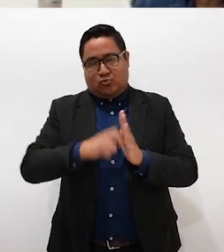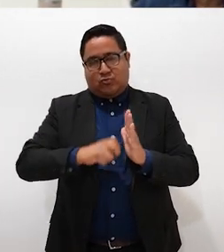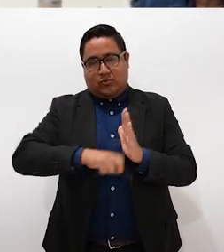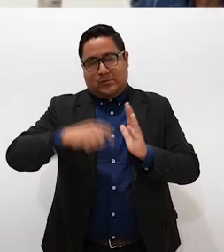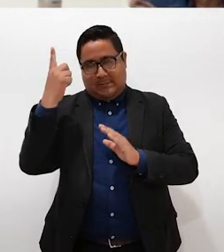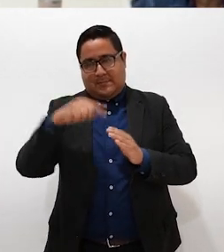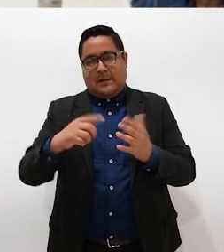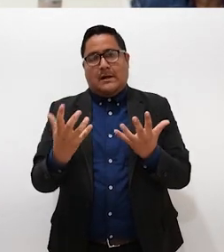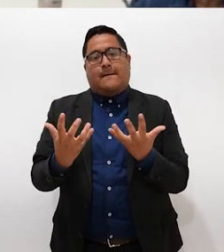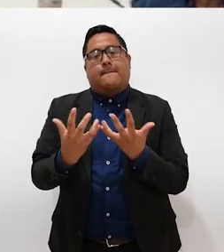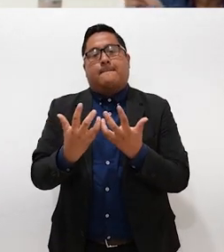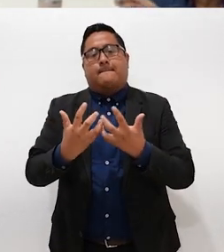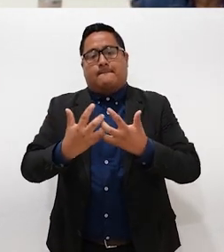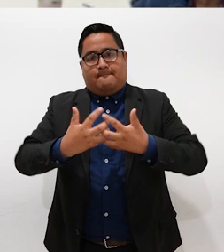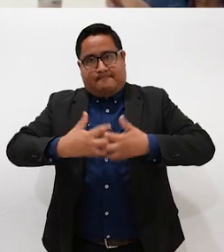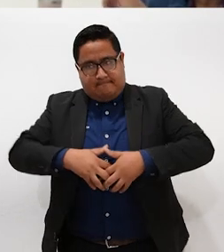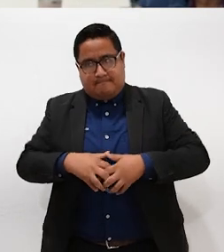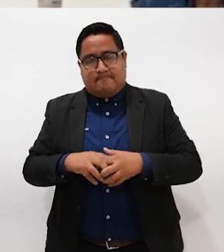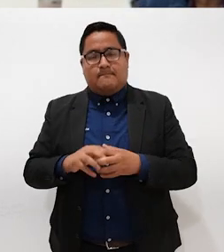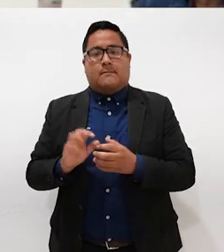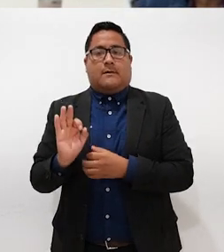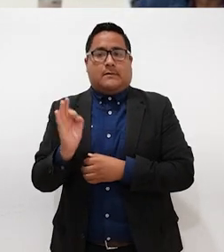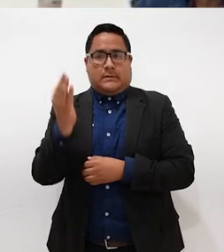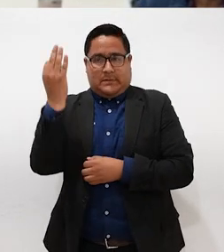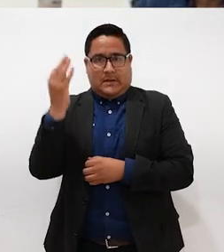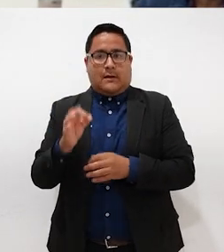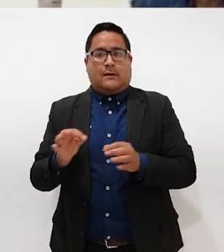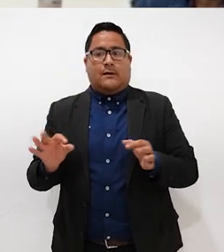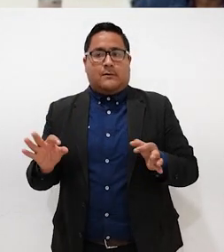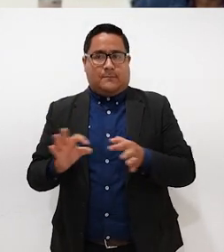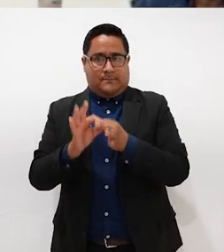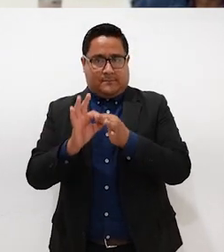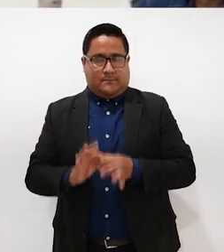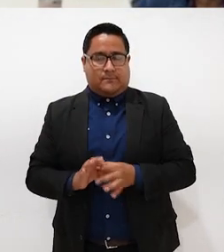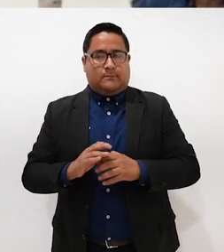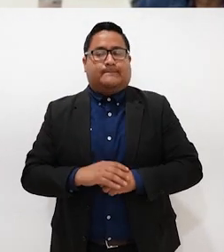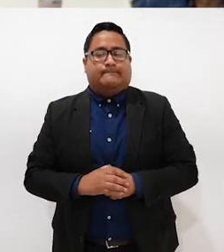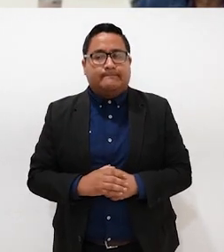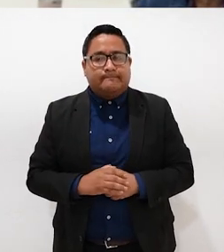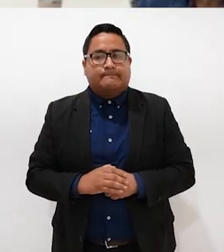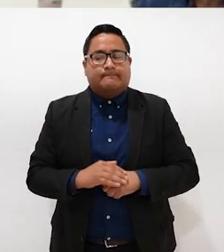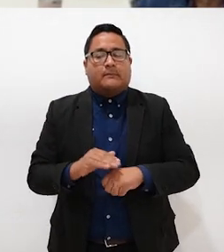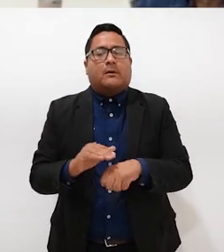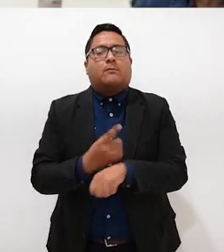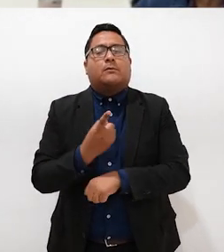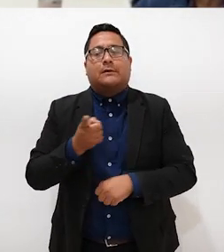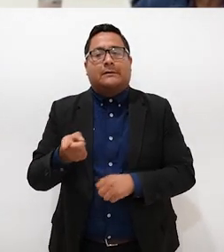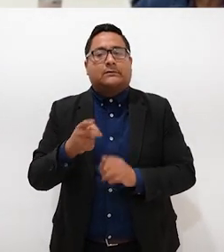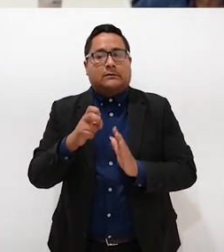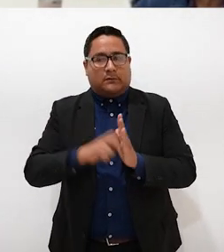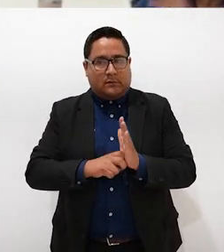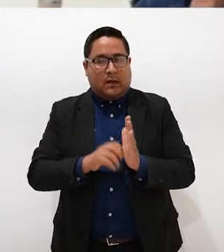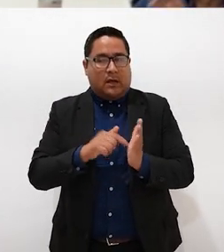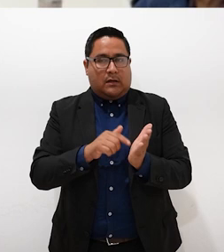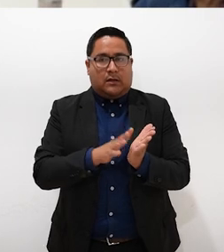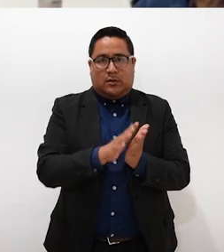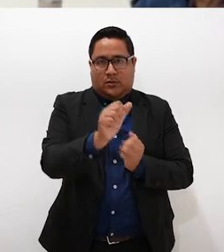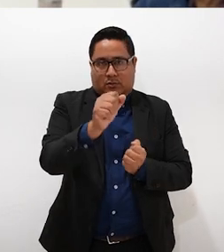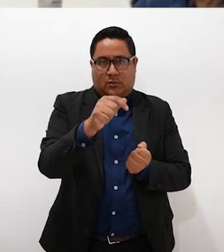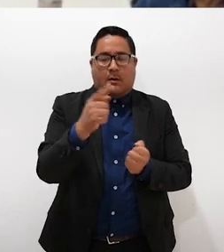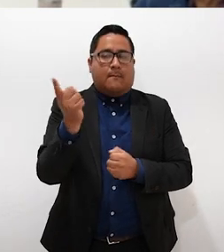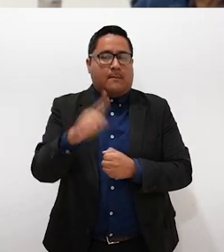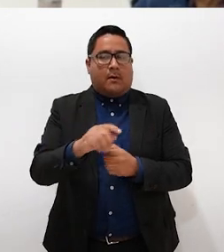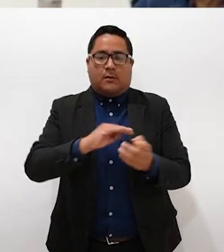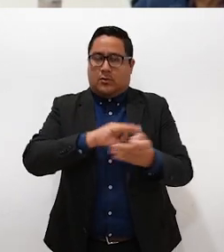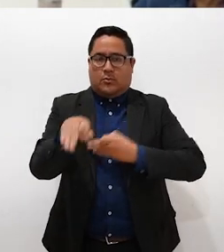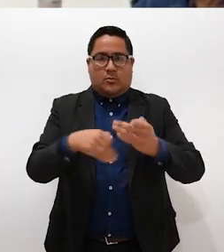en el contexto federal porque va a ser una reforma constitucional que